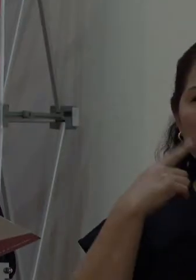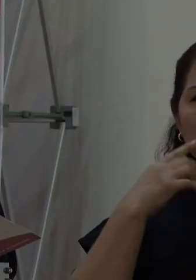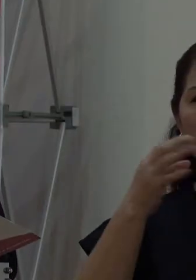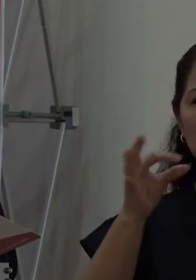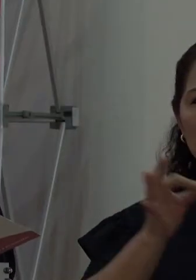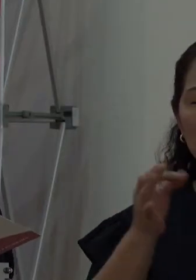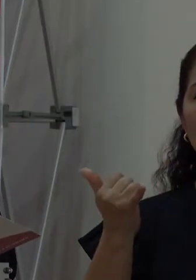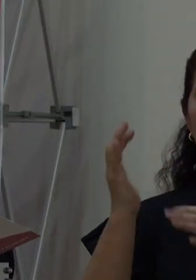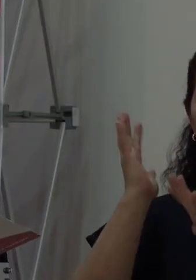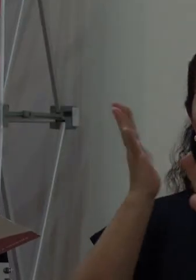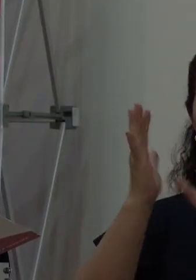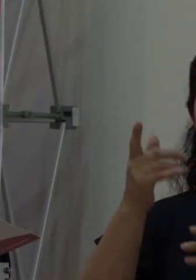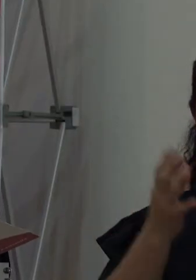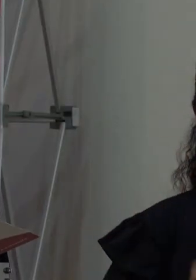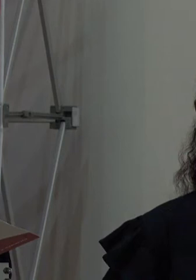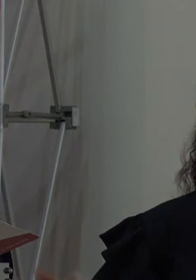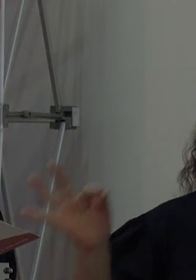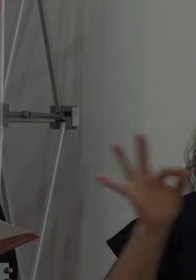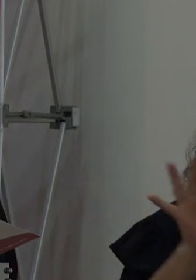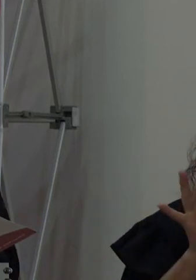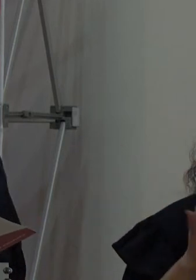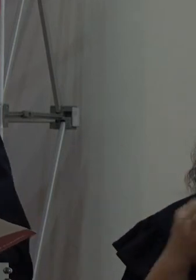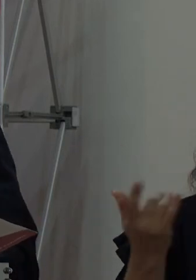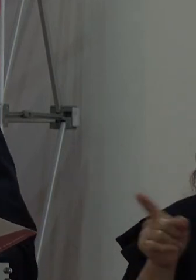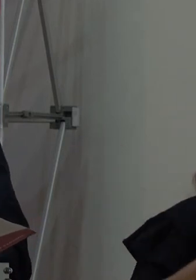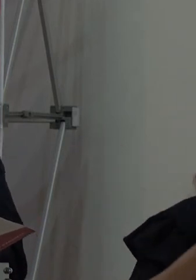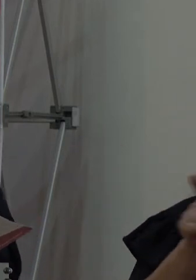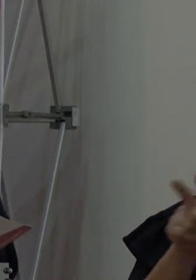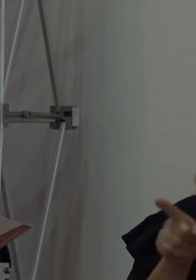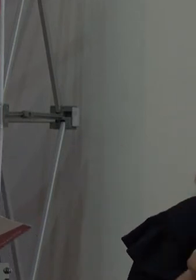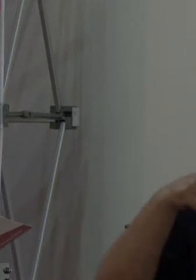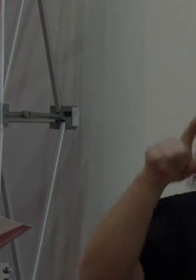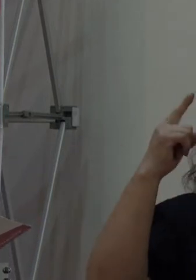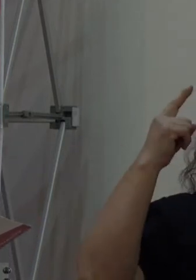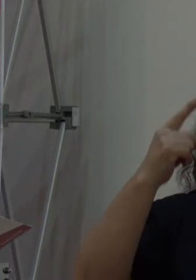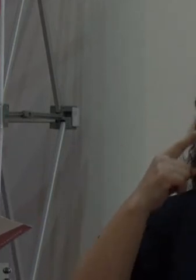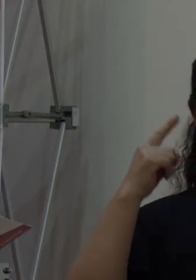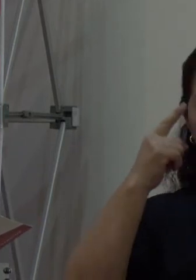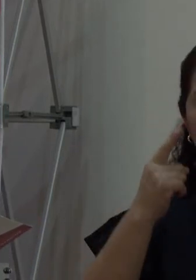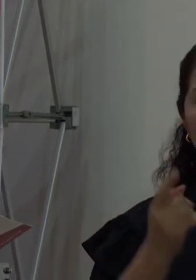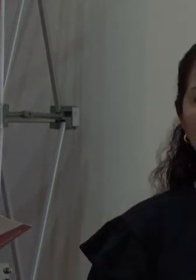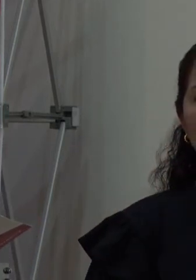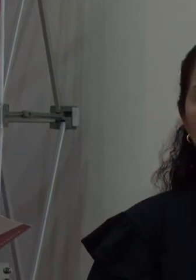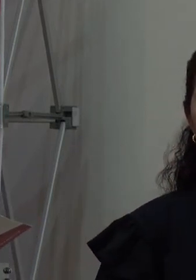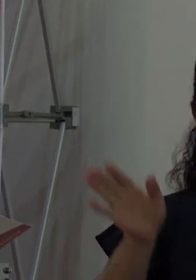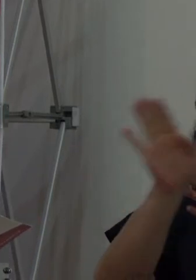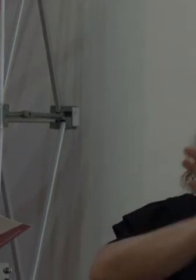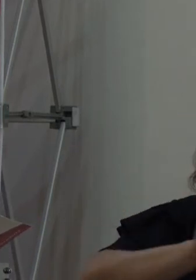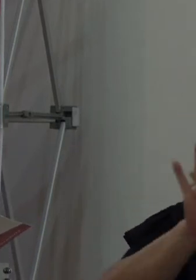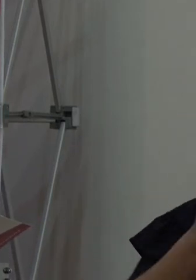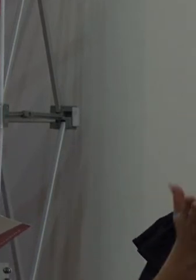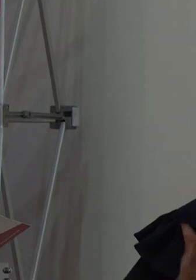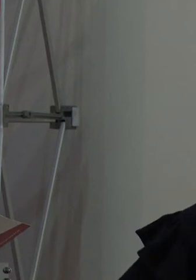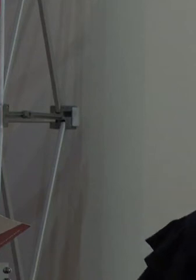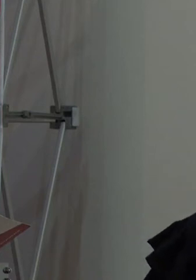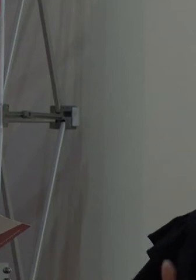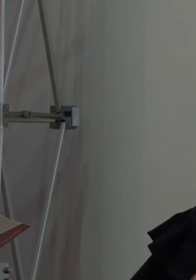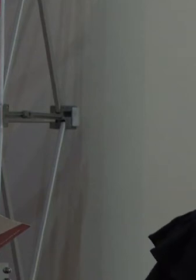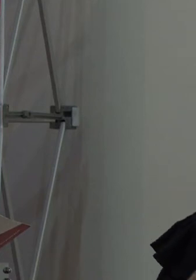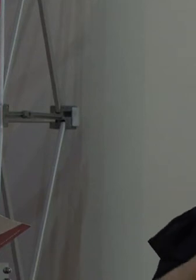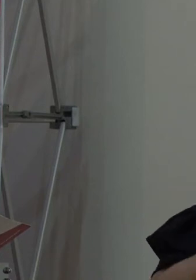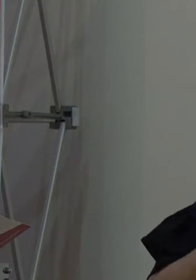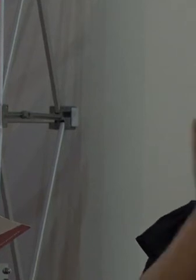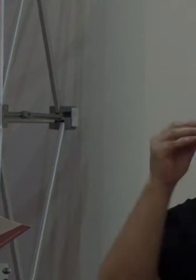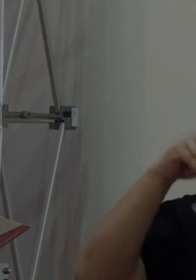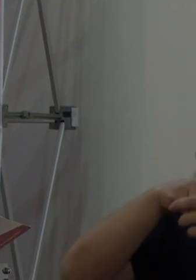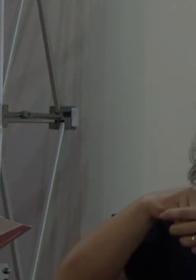seminario de suma importancia y de gran reflexión. Protección de la maternidad en el trabajo, el desafío